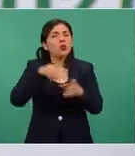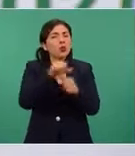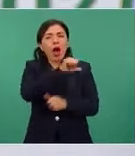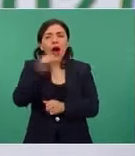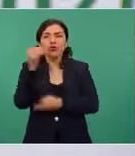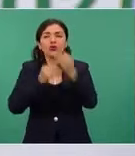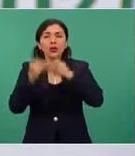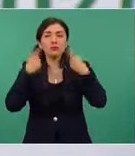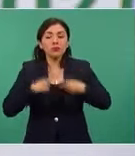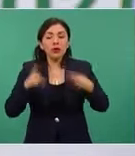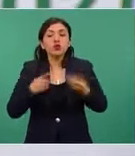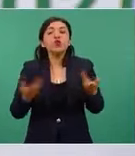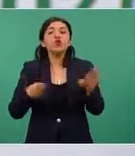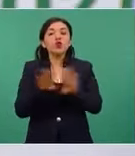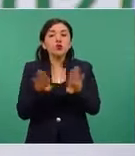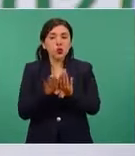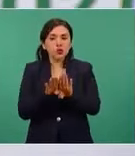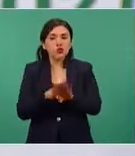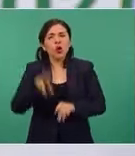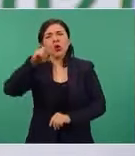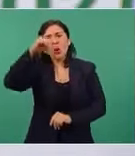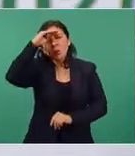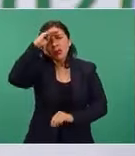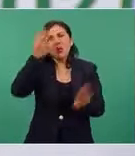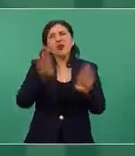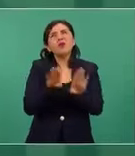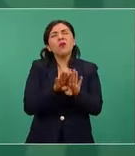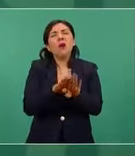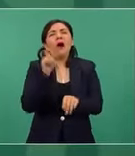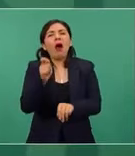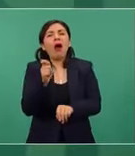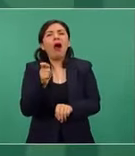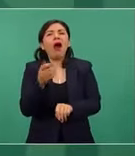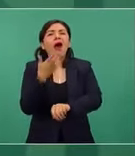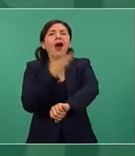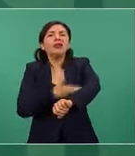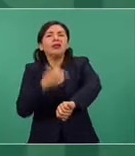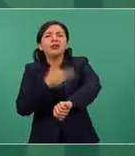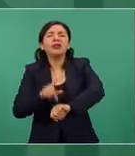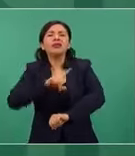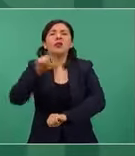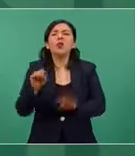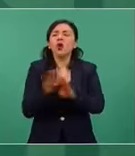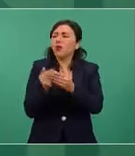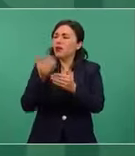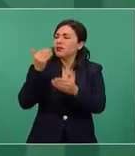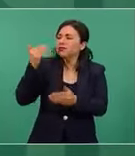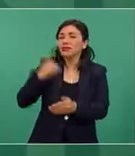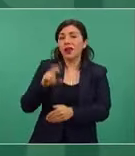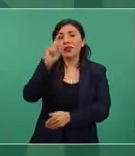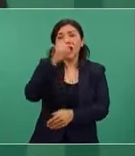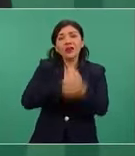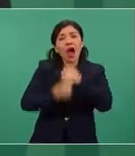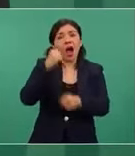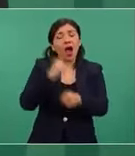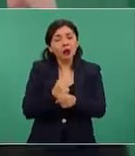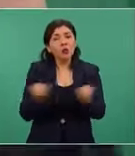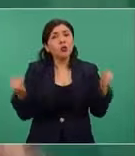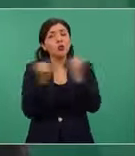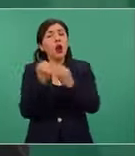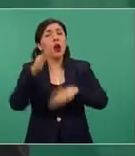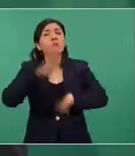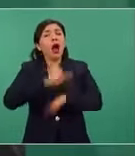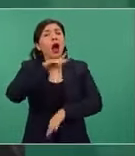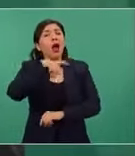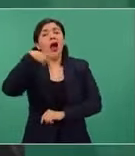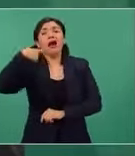y a todos. Que no sea una reedición de lo que vimos los últimos 30 años, que concentró el ingreso a